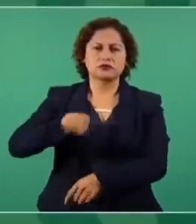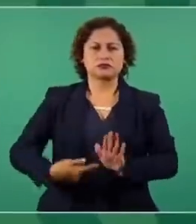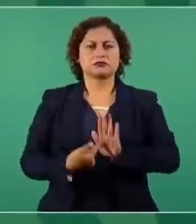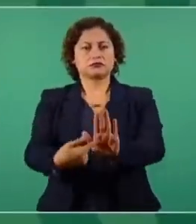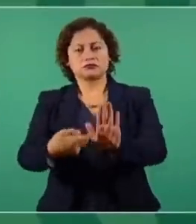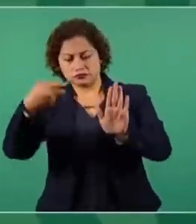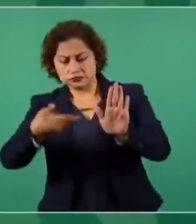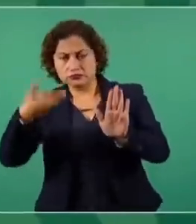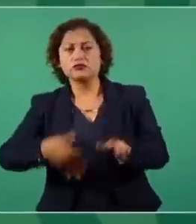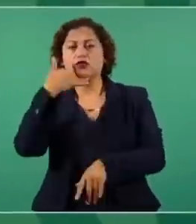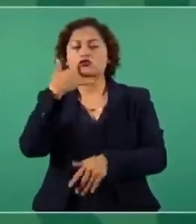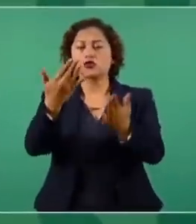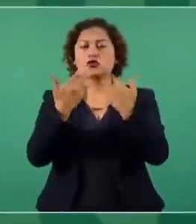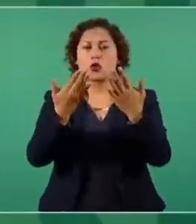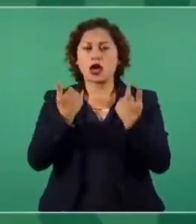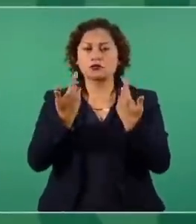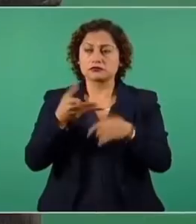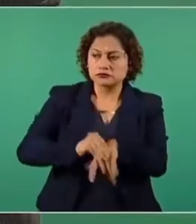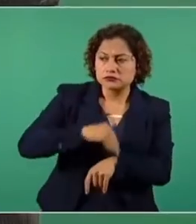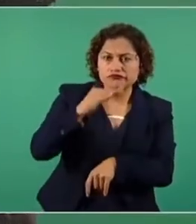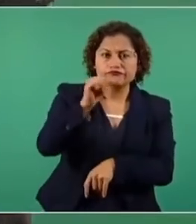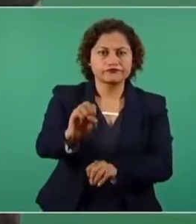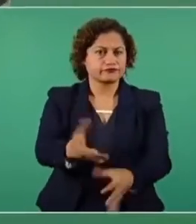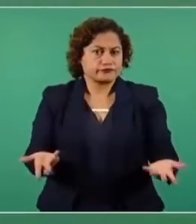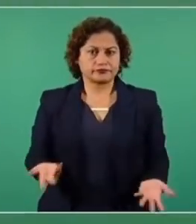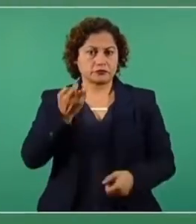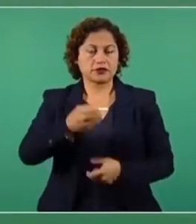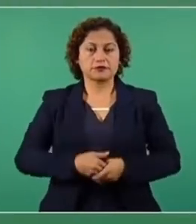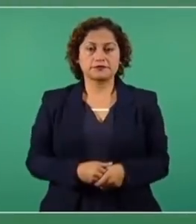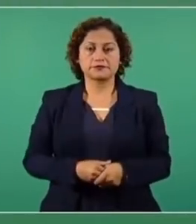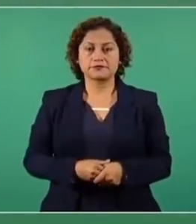y no permitir la corrupción. Sí,